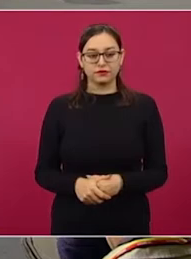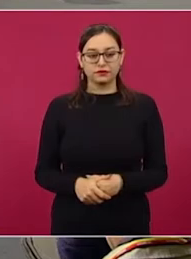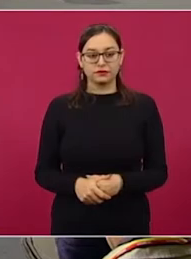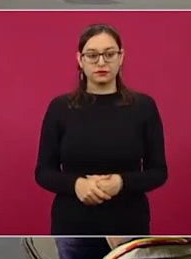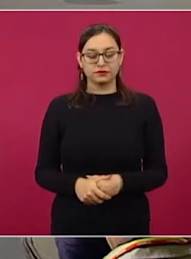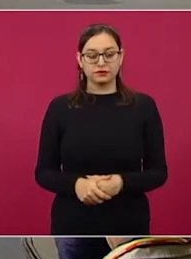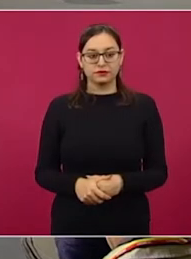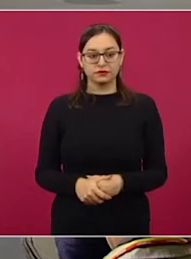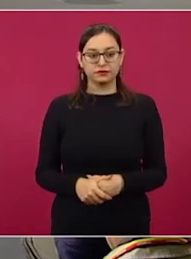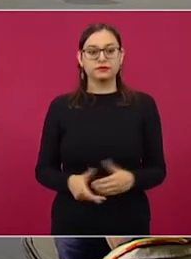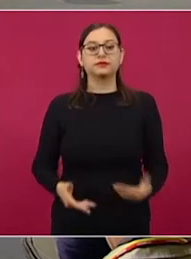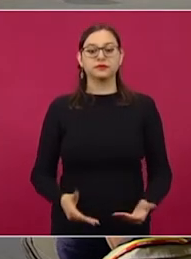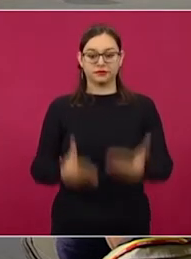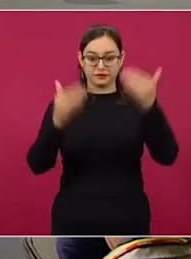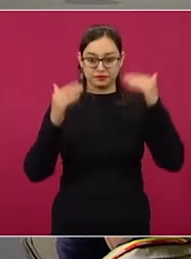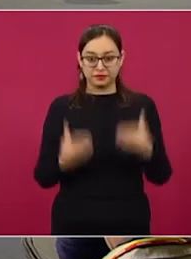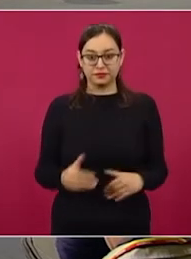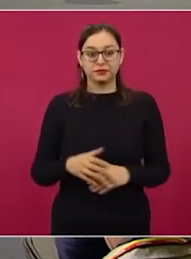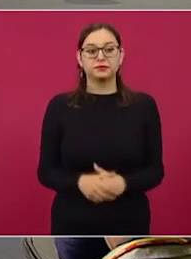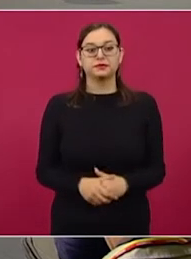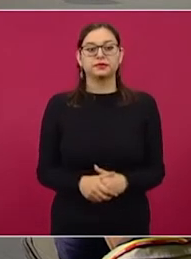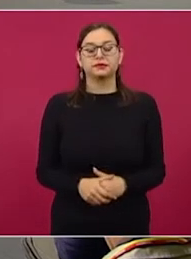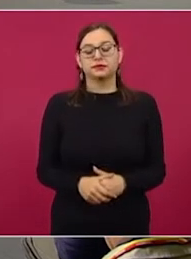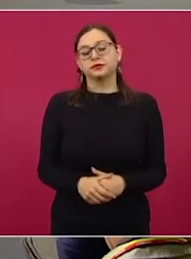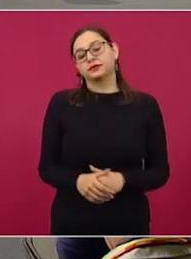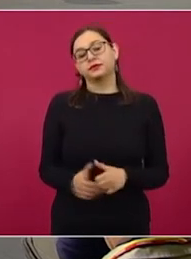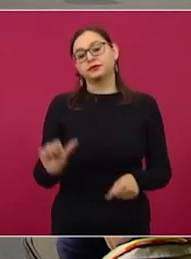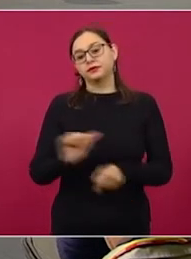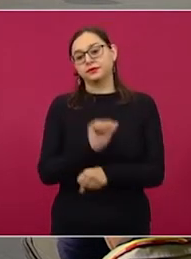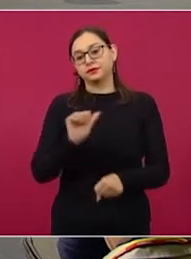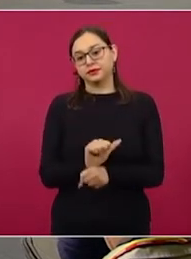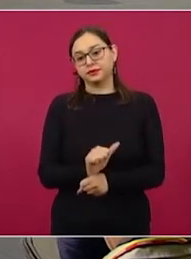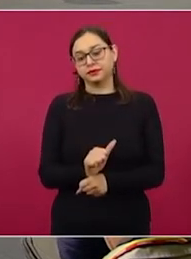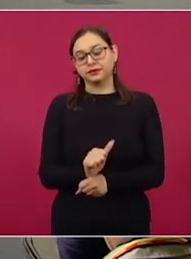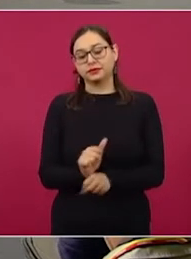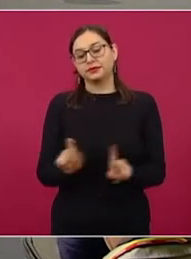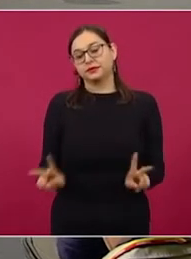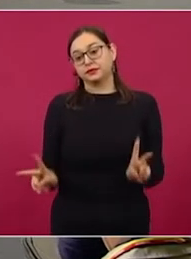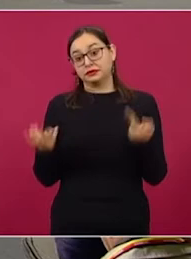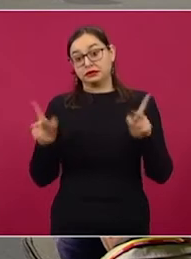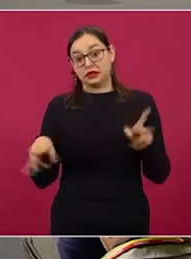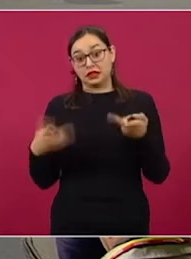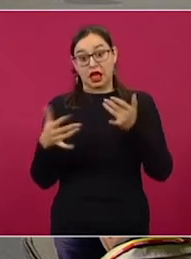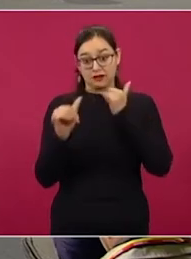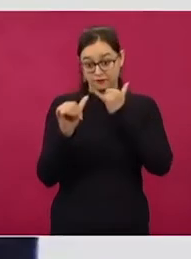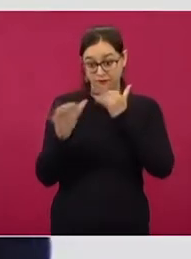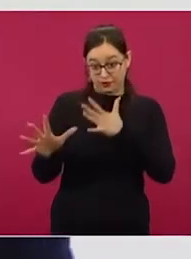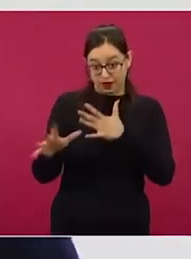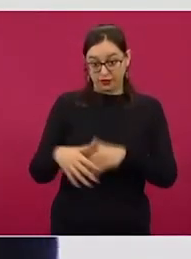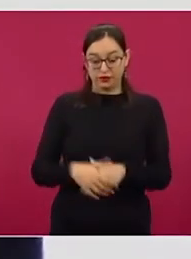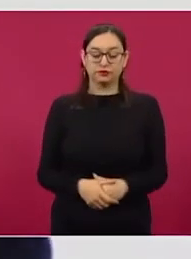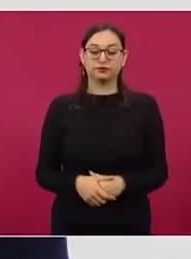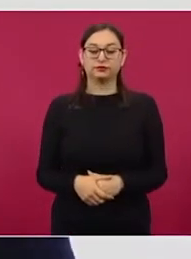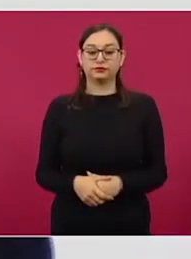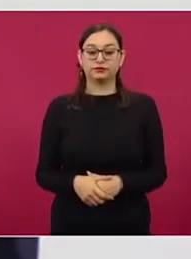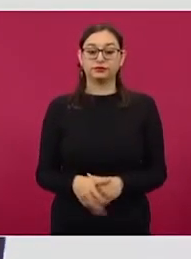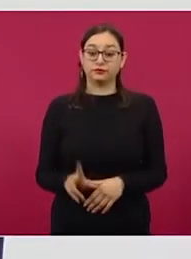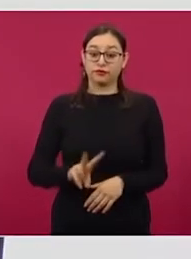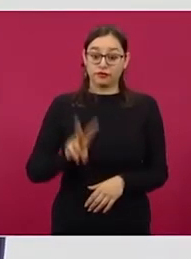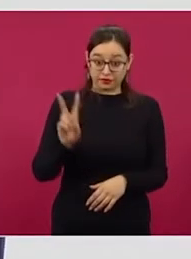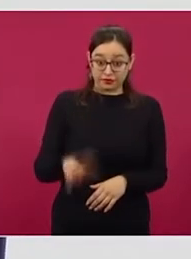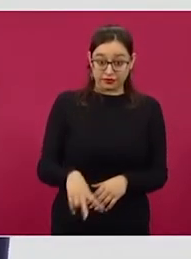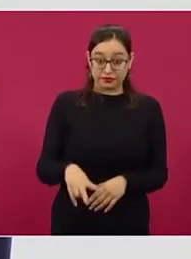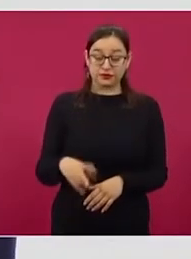Alerta de fraude por supuesta venta de autos. Las redes sociales son una útil